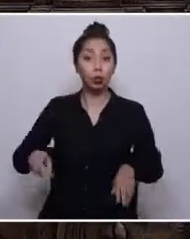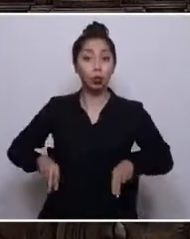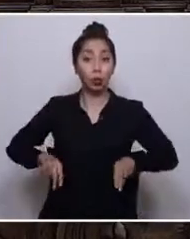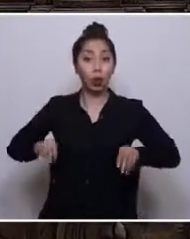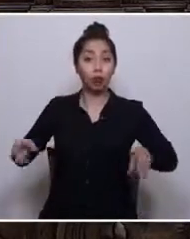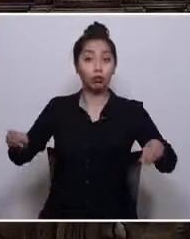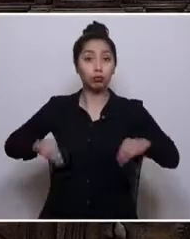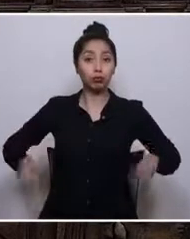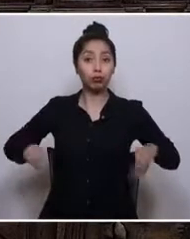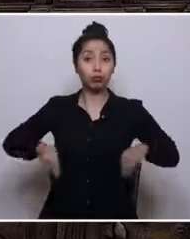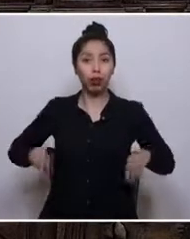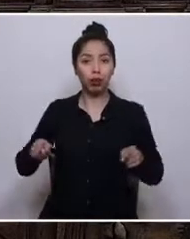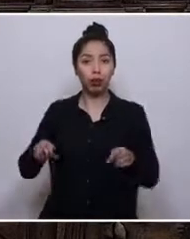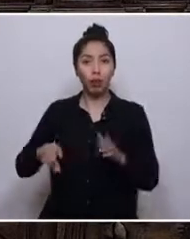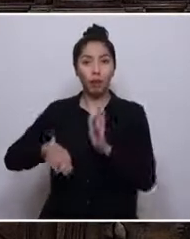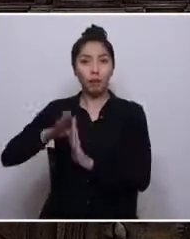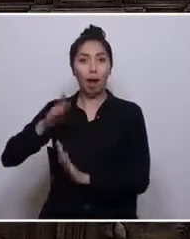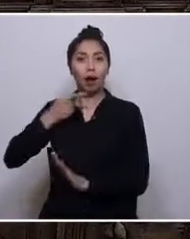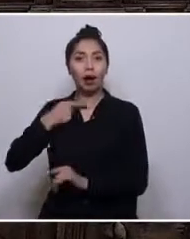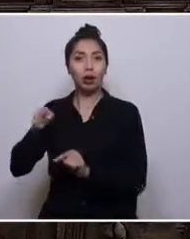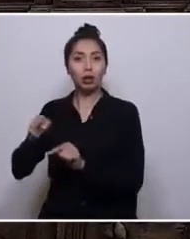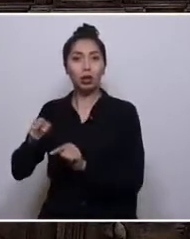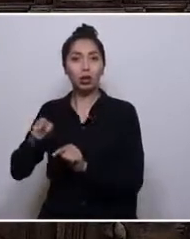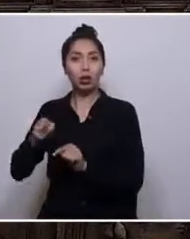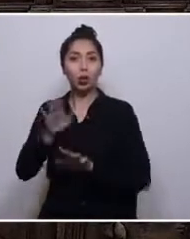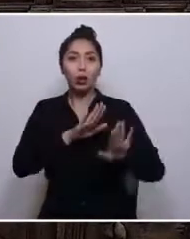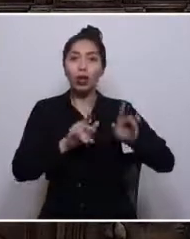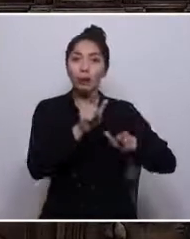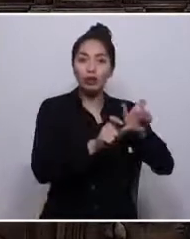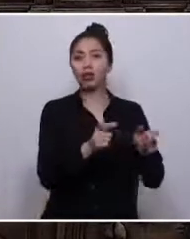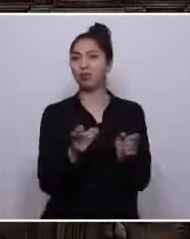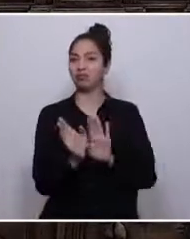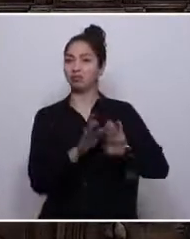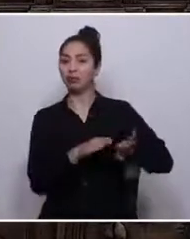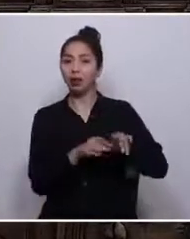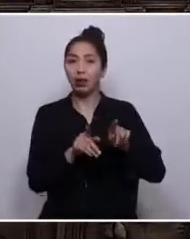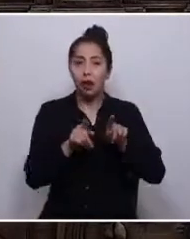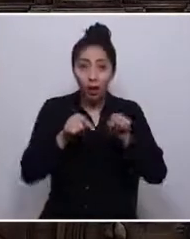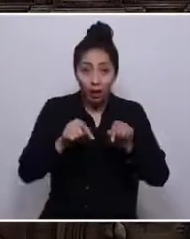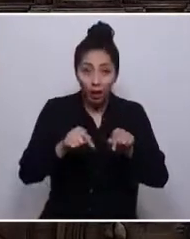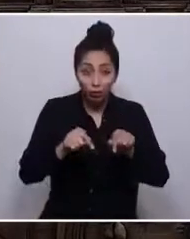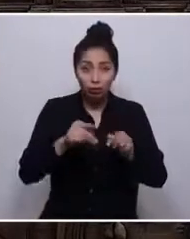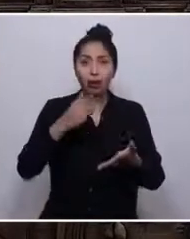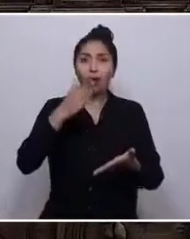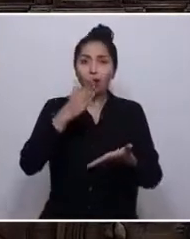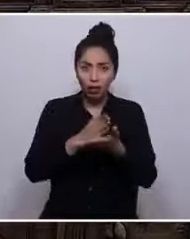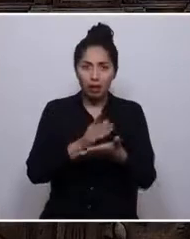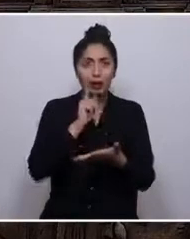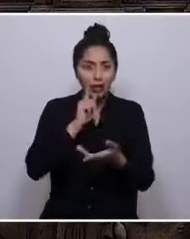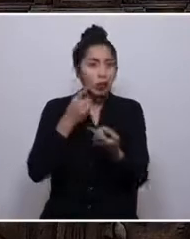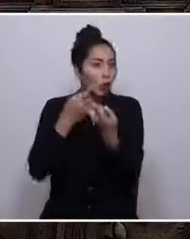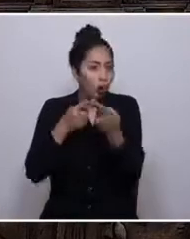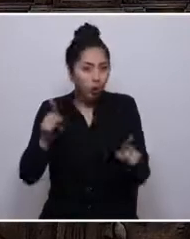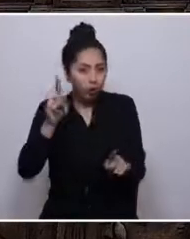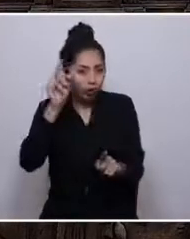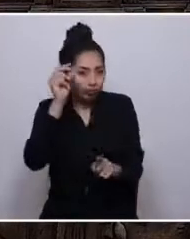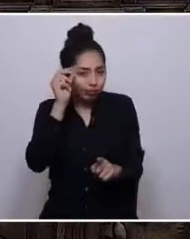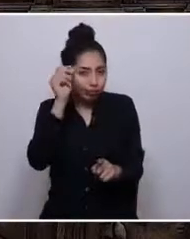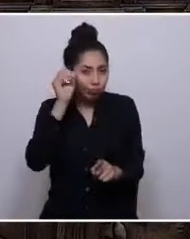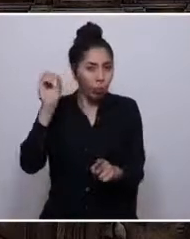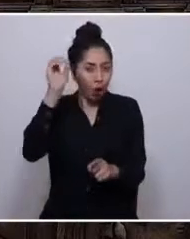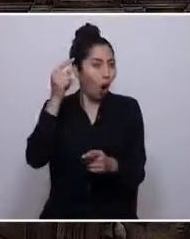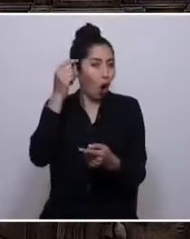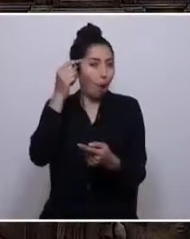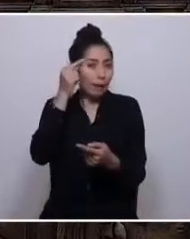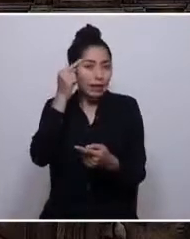Esta Convención y la nueva Constitución especialmente se deben sustentar en otra lógica, debe ser la